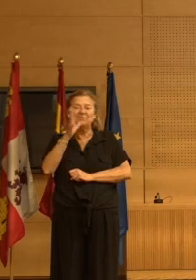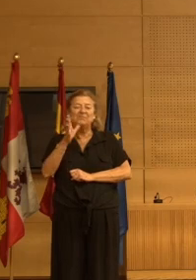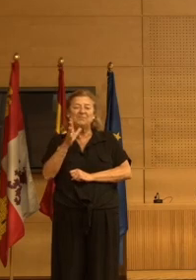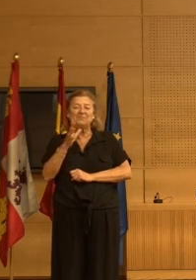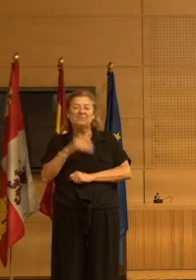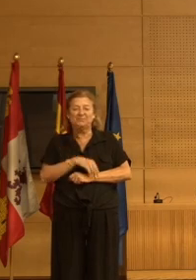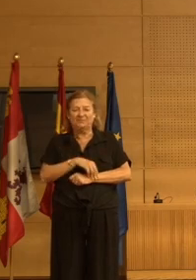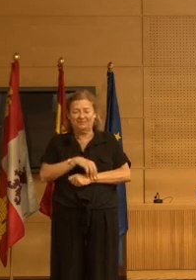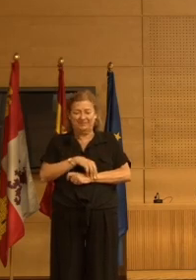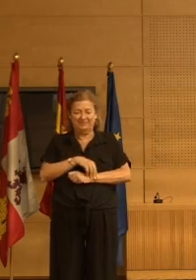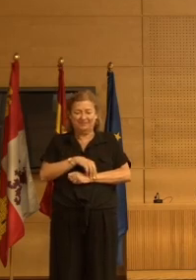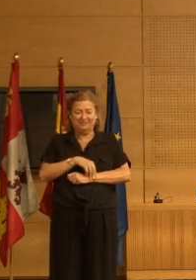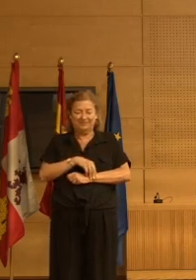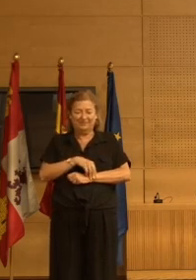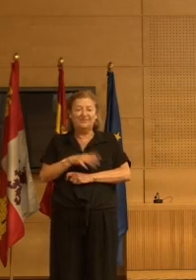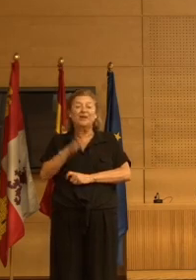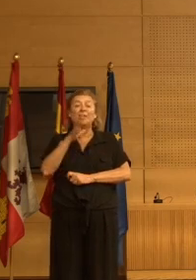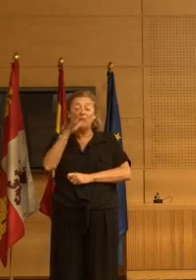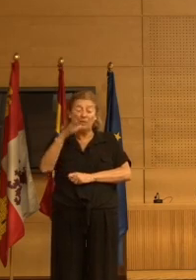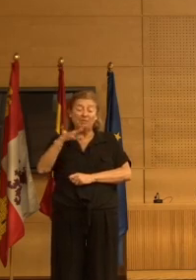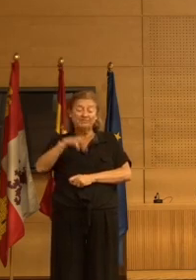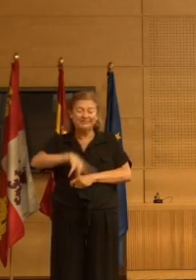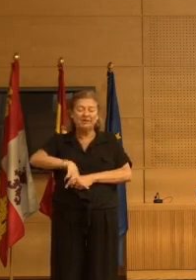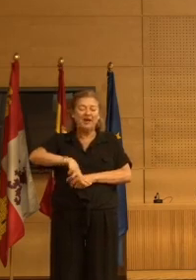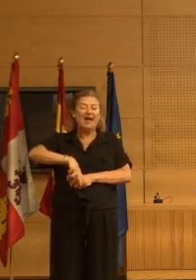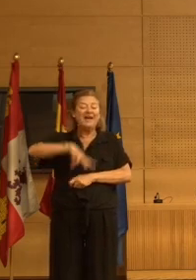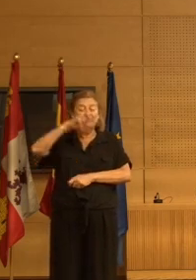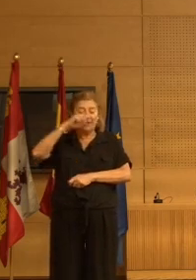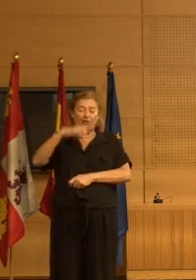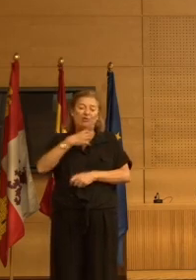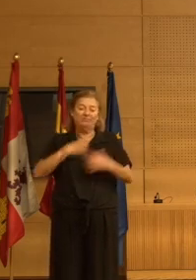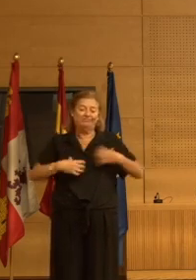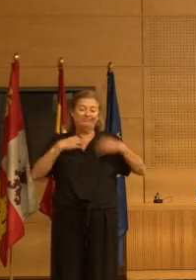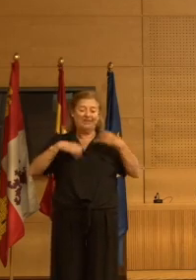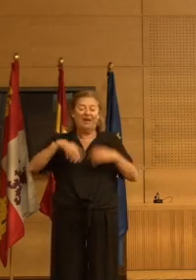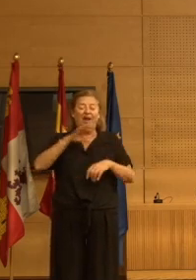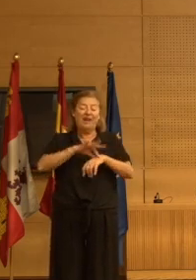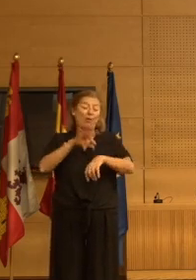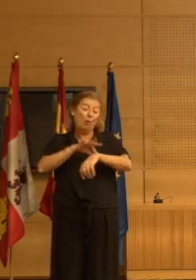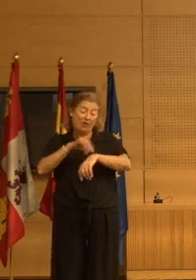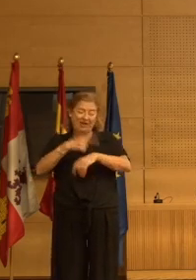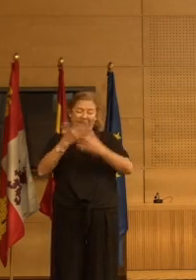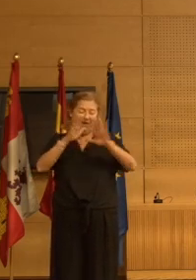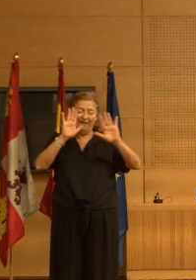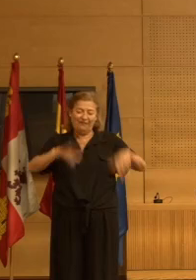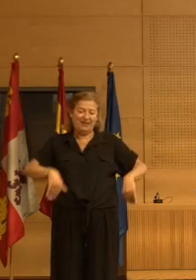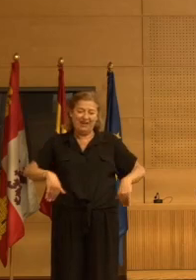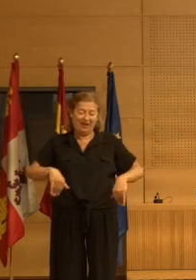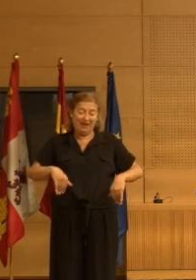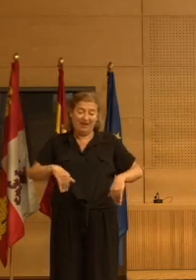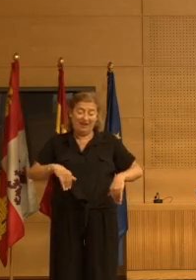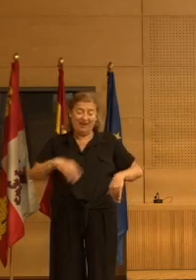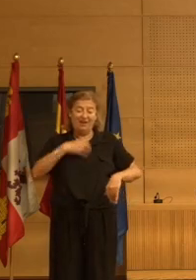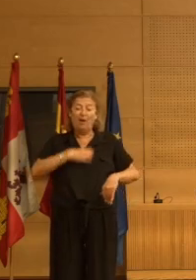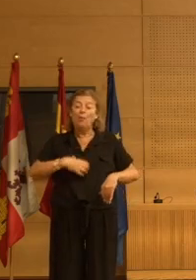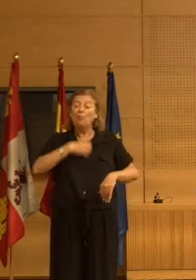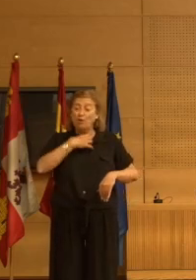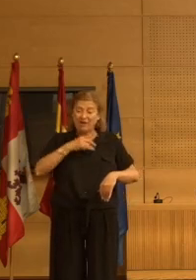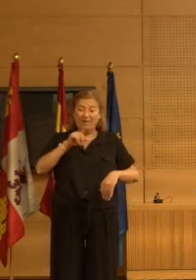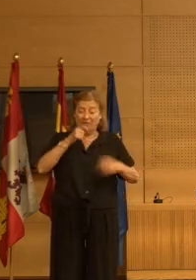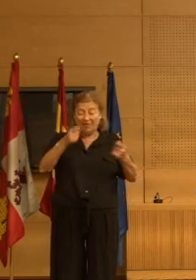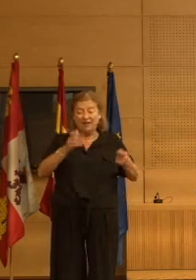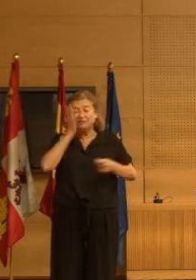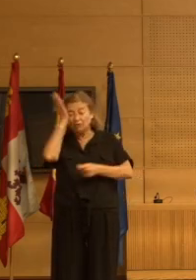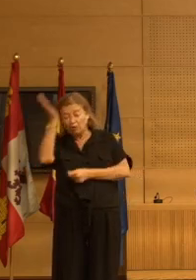inspiración y la neumonía, que sería un poco la vía final, ustedes lo saben, al final la suma de todas estas cuestiones, frente de somnolencia,